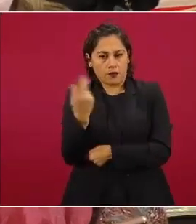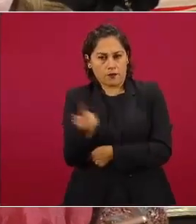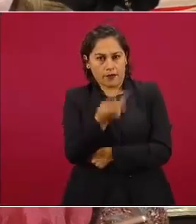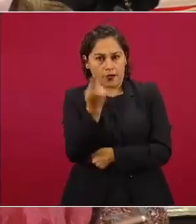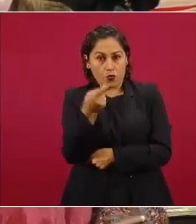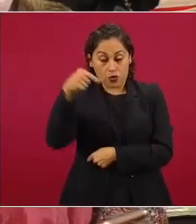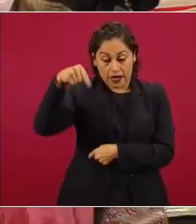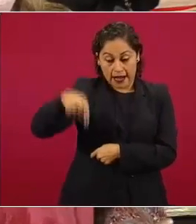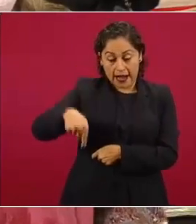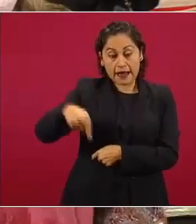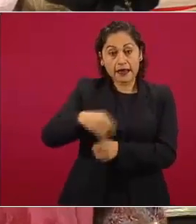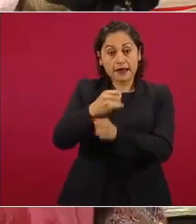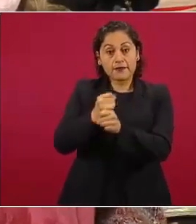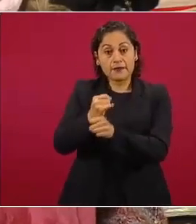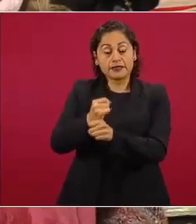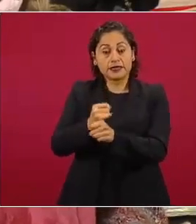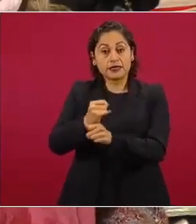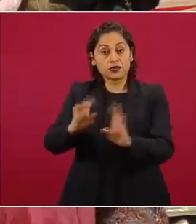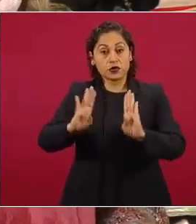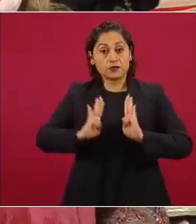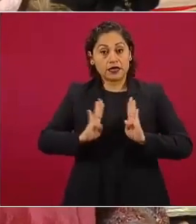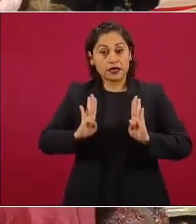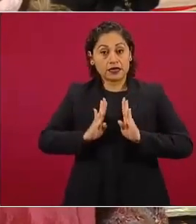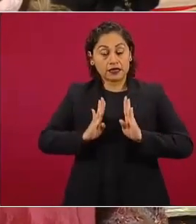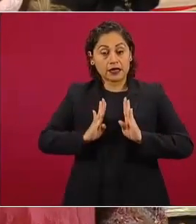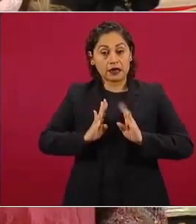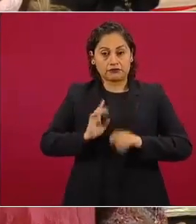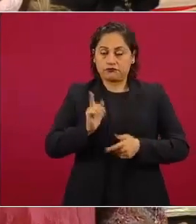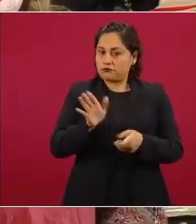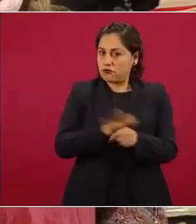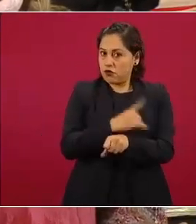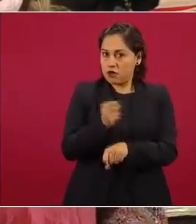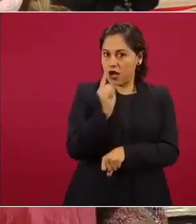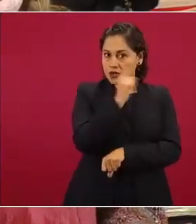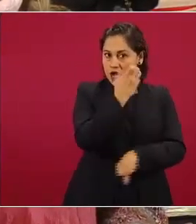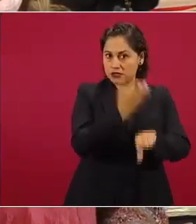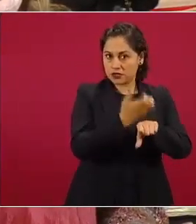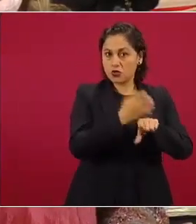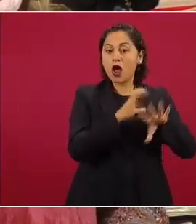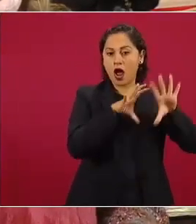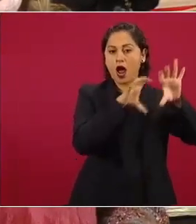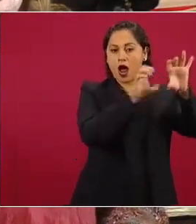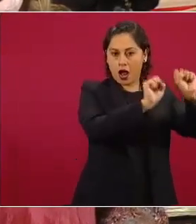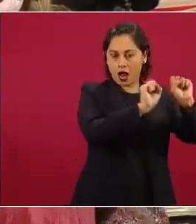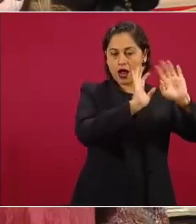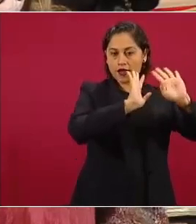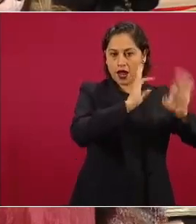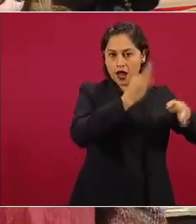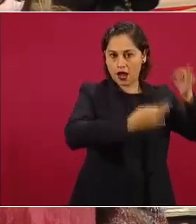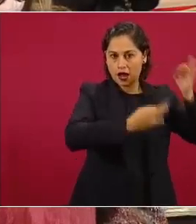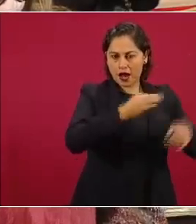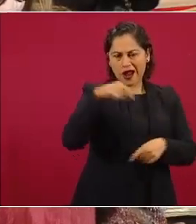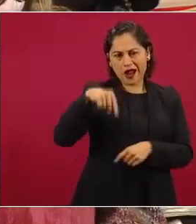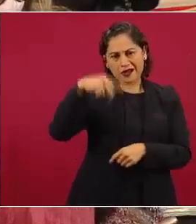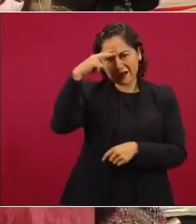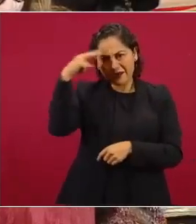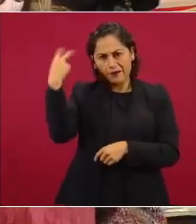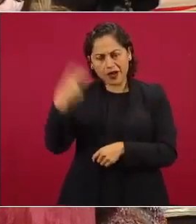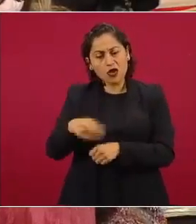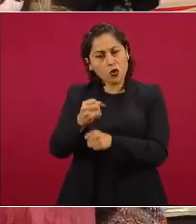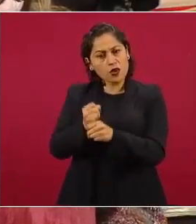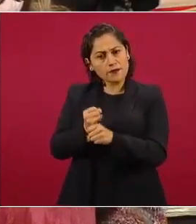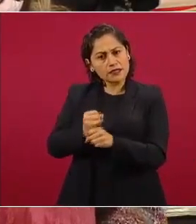después de de esta detención en Estados Unidos aquí en México se arrancó alguna investigación militar